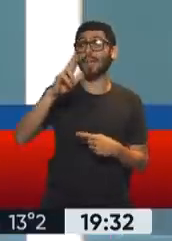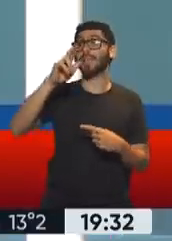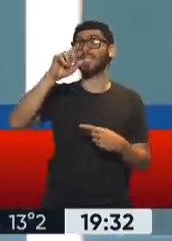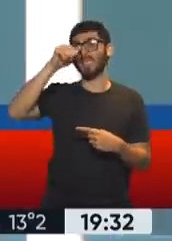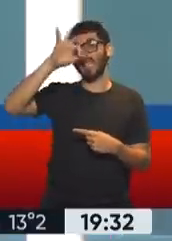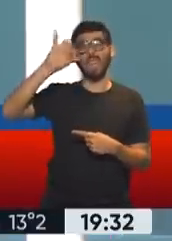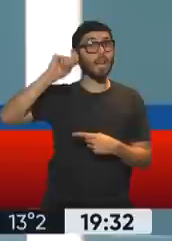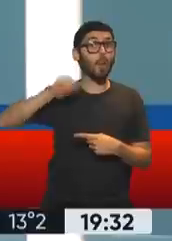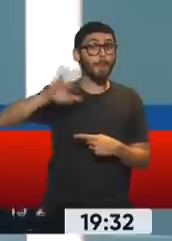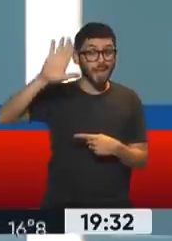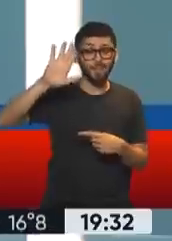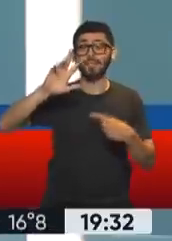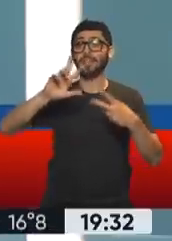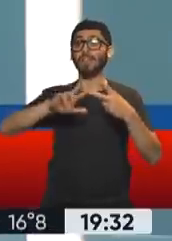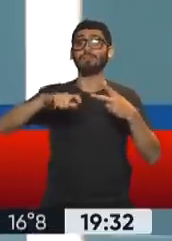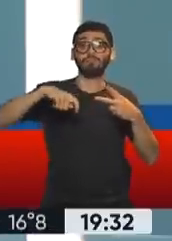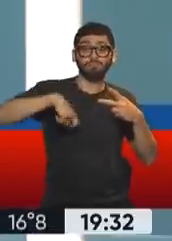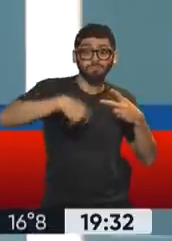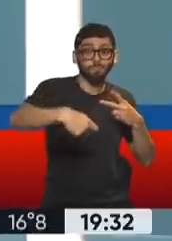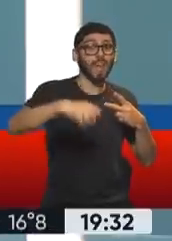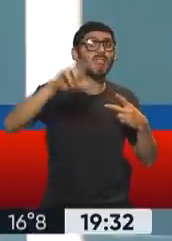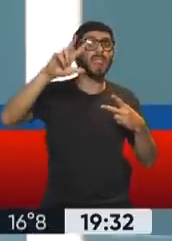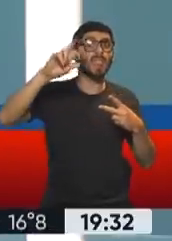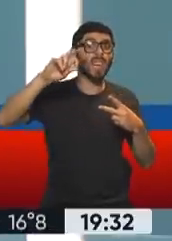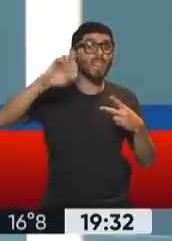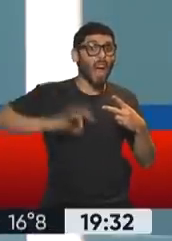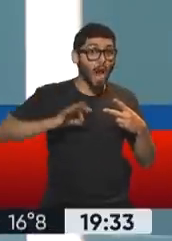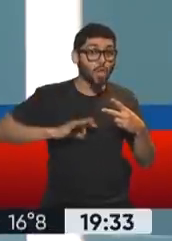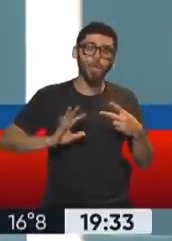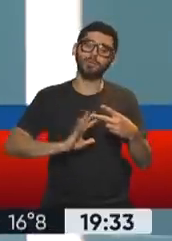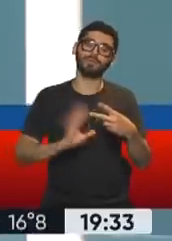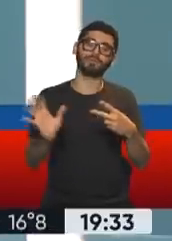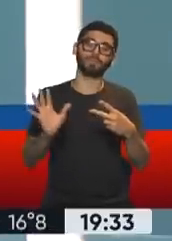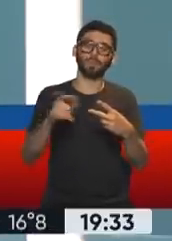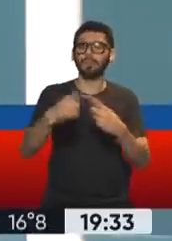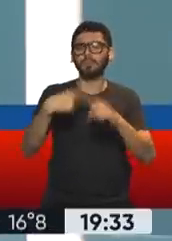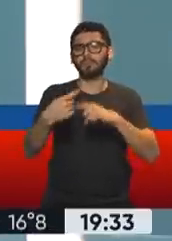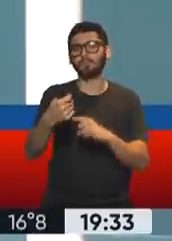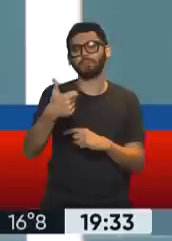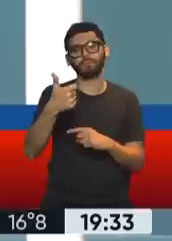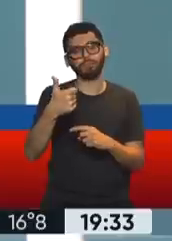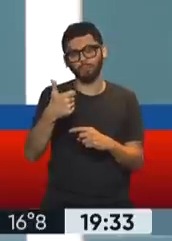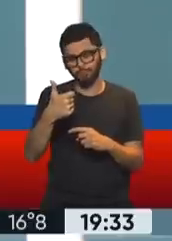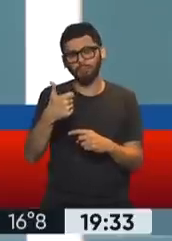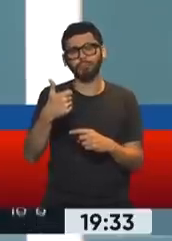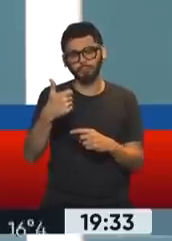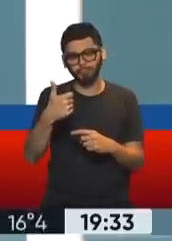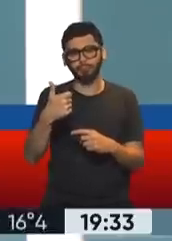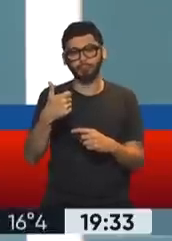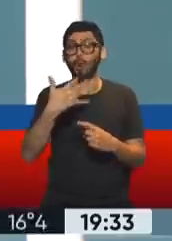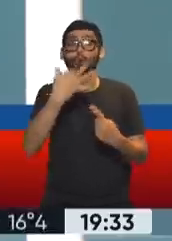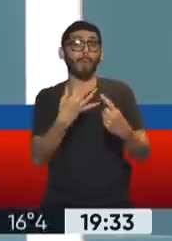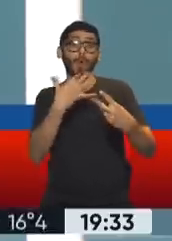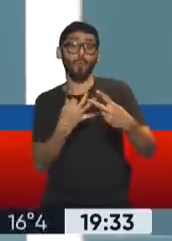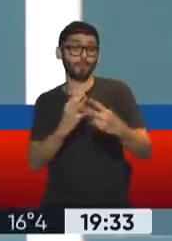años, tenés 30 años de aportes, es bien sencillo jubilarse y es bien sencillo hacerlo, podés iniciar la